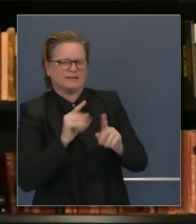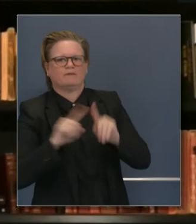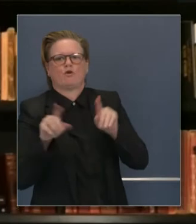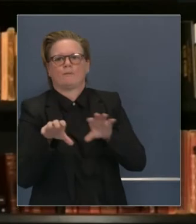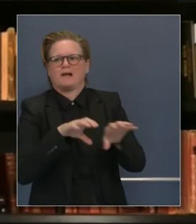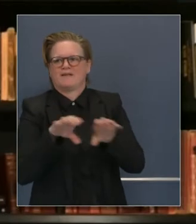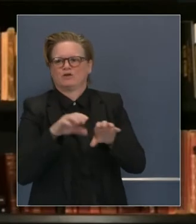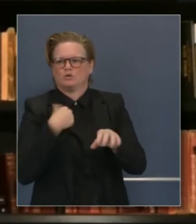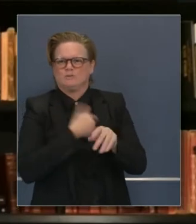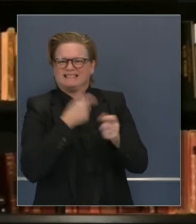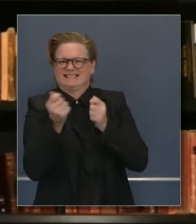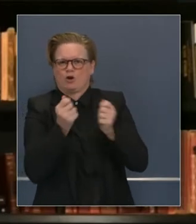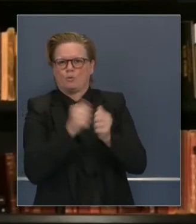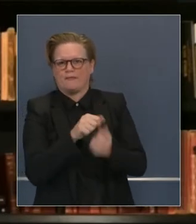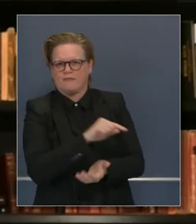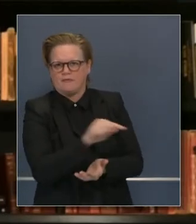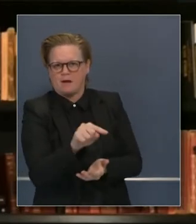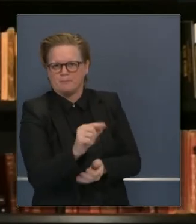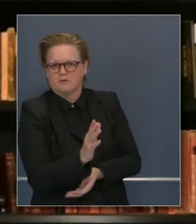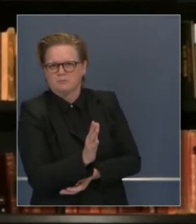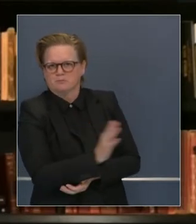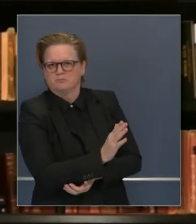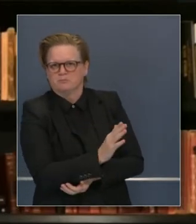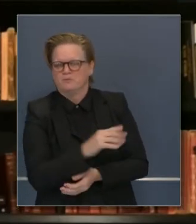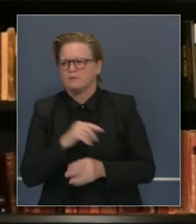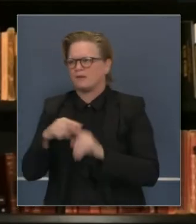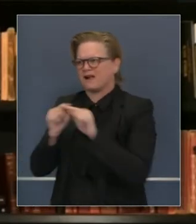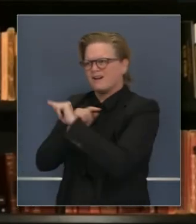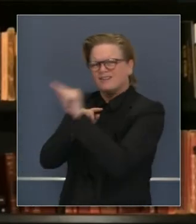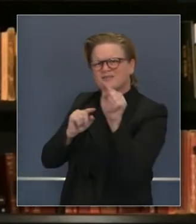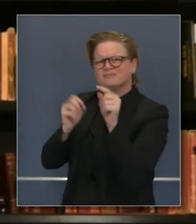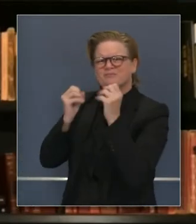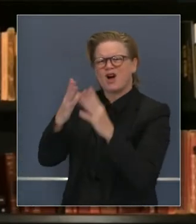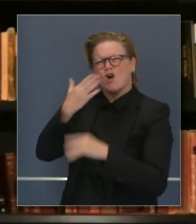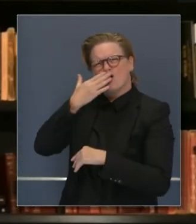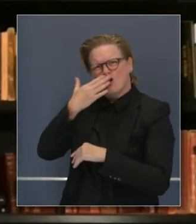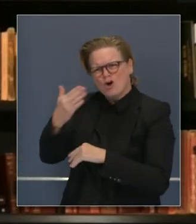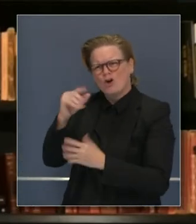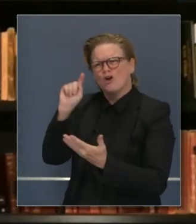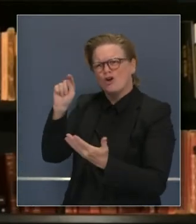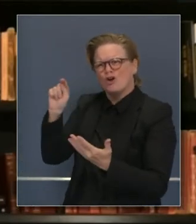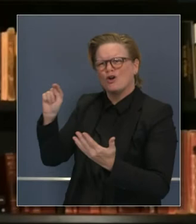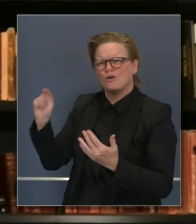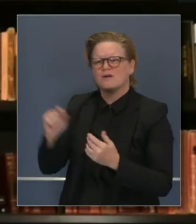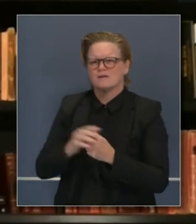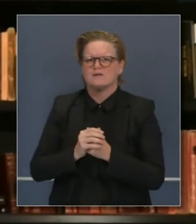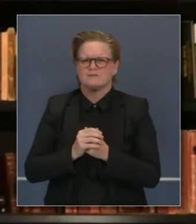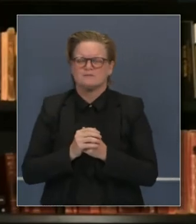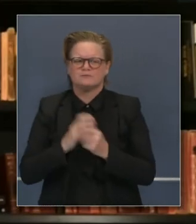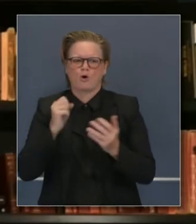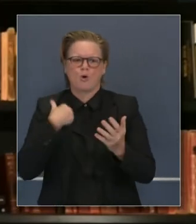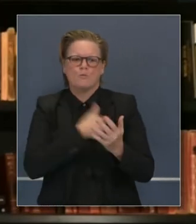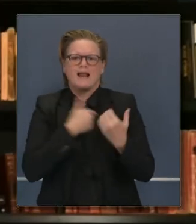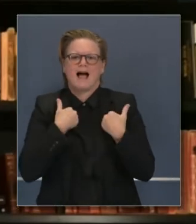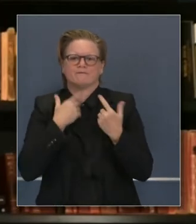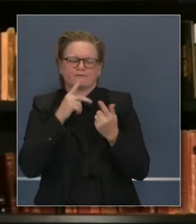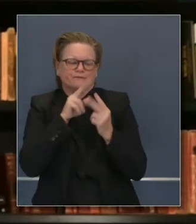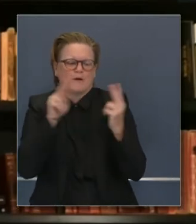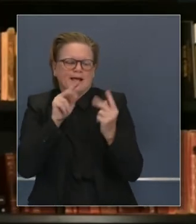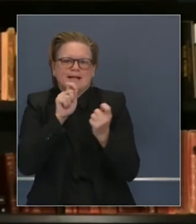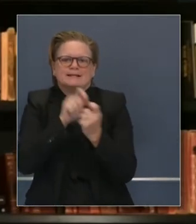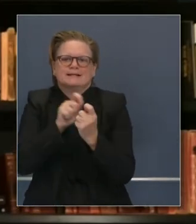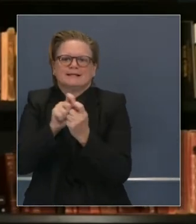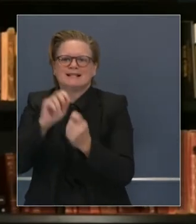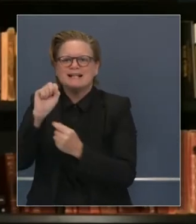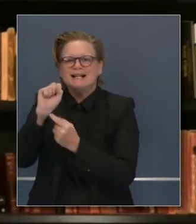y que siga usando las herramientas para incentivar y dar más aliento